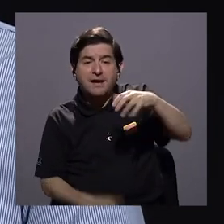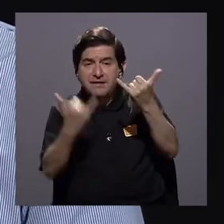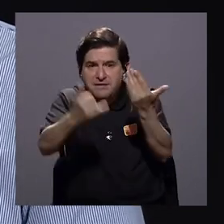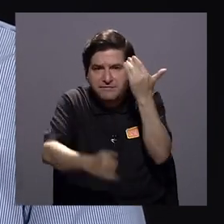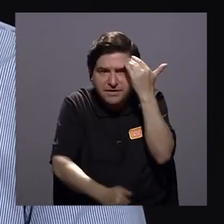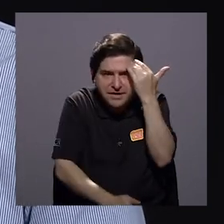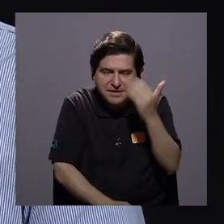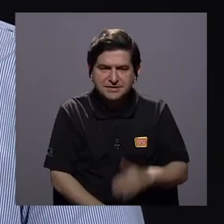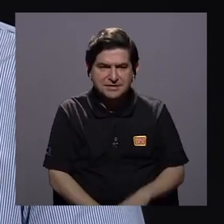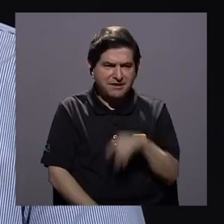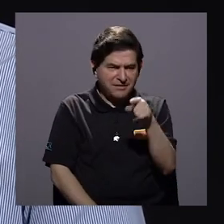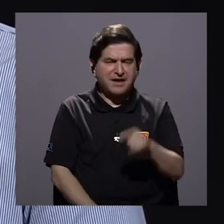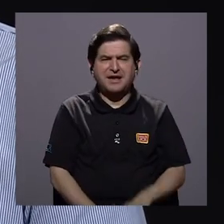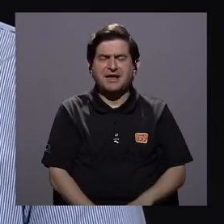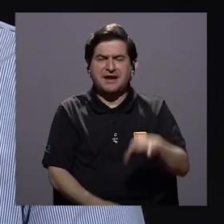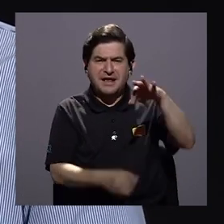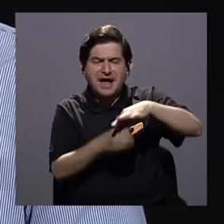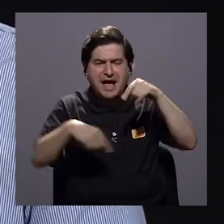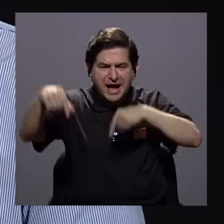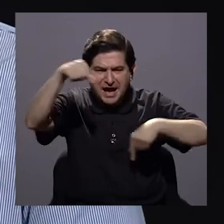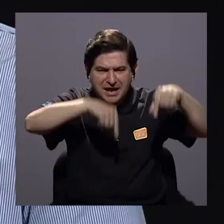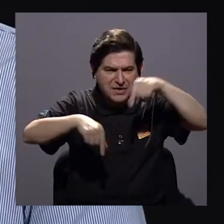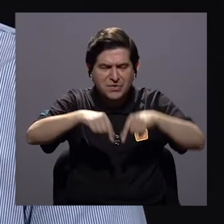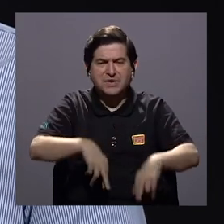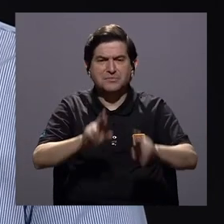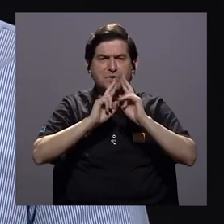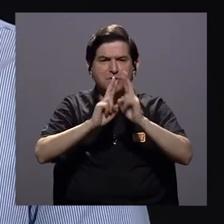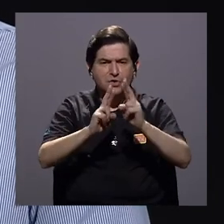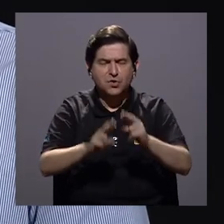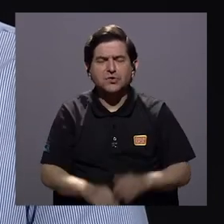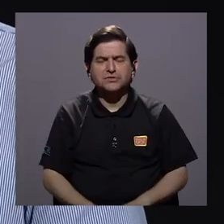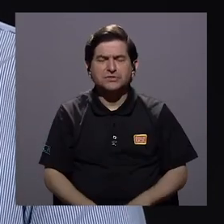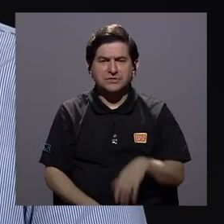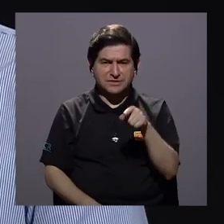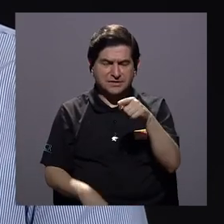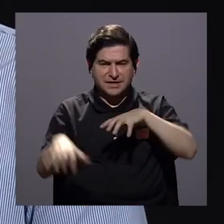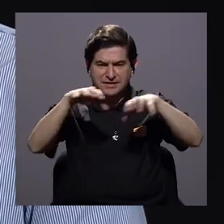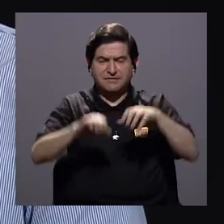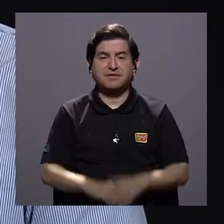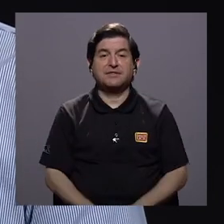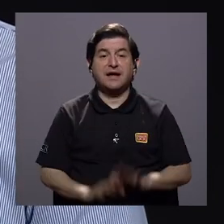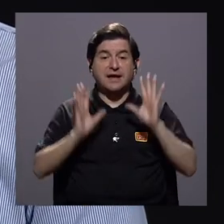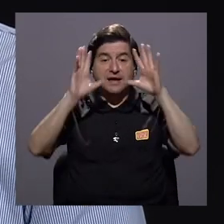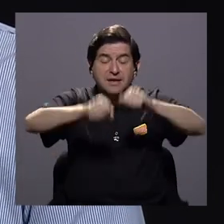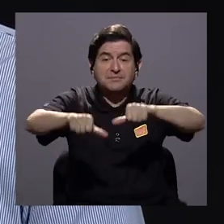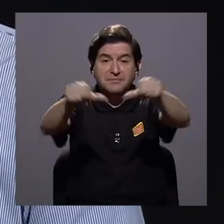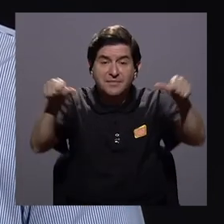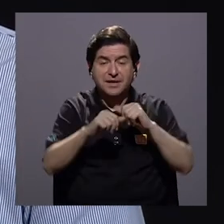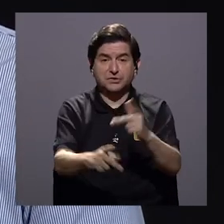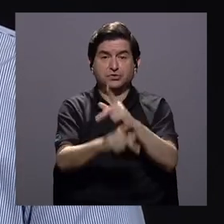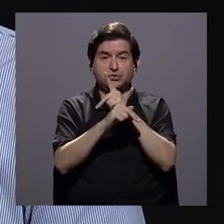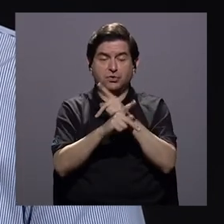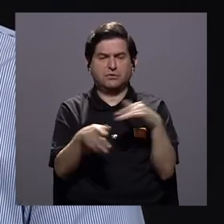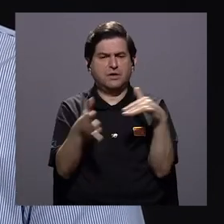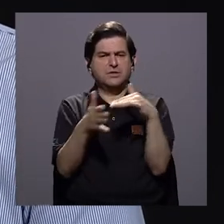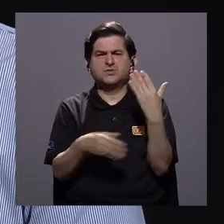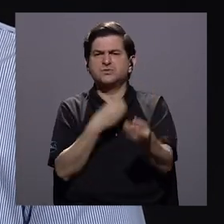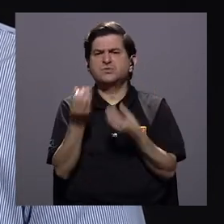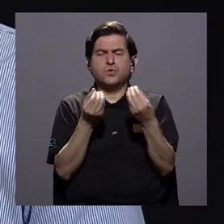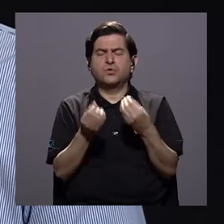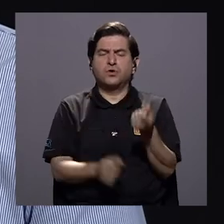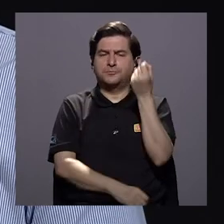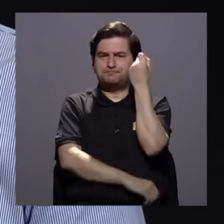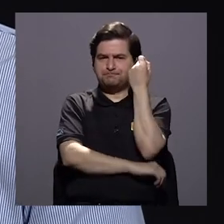Ya sabemos que hay presencia de agroquímicos derivados de esa actividad, que hay invasión de áreas protegidas y este estudio en particular lo que hizo